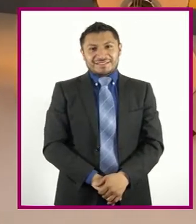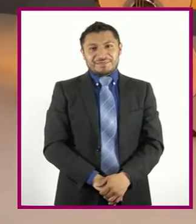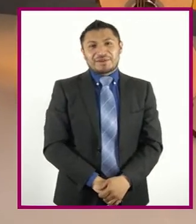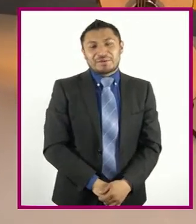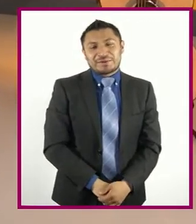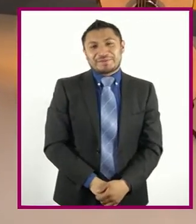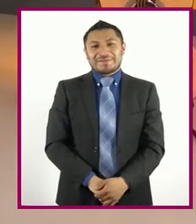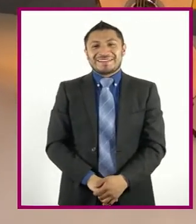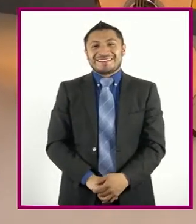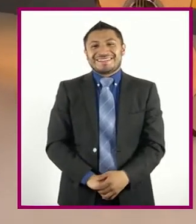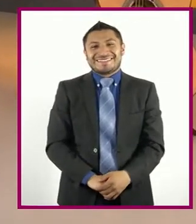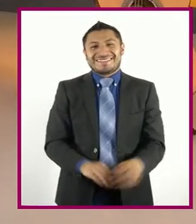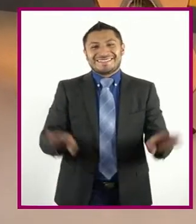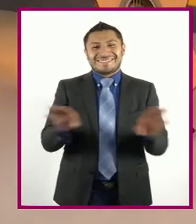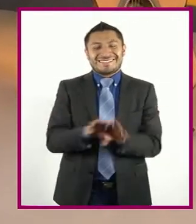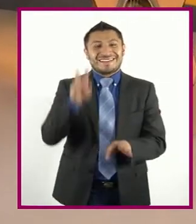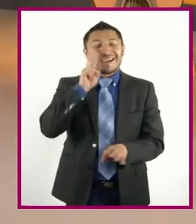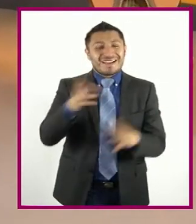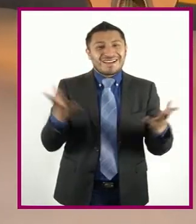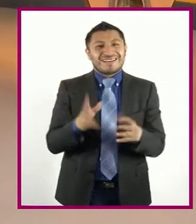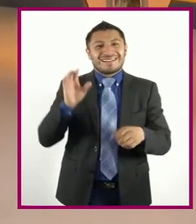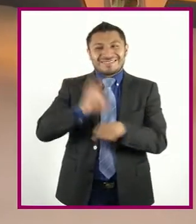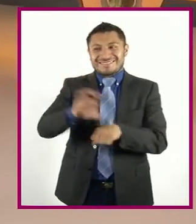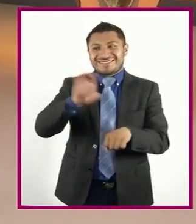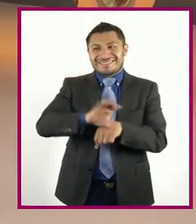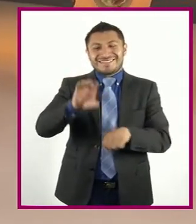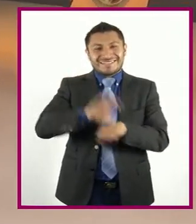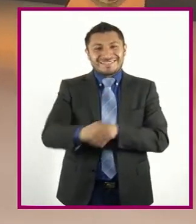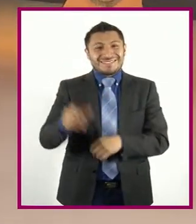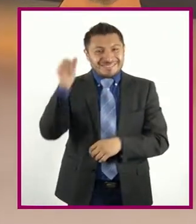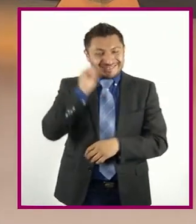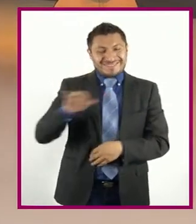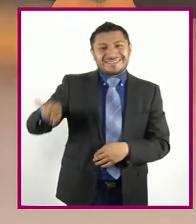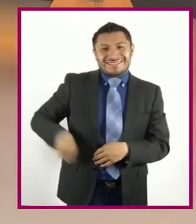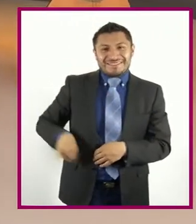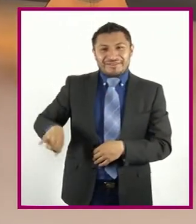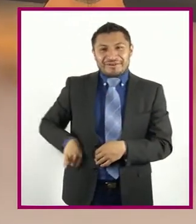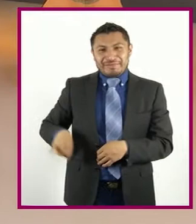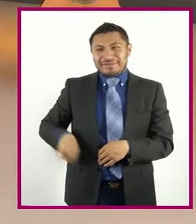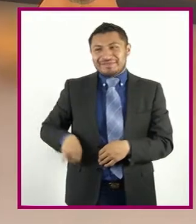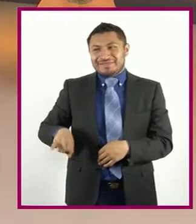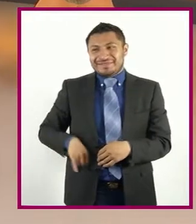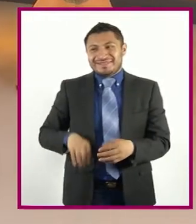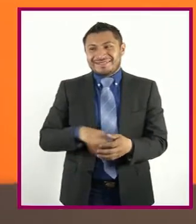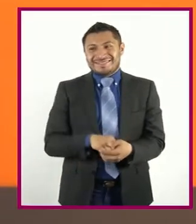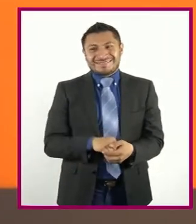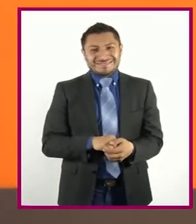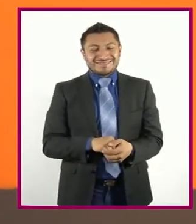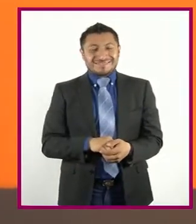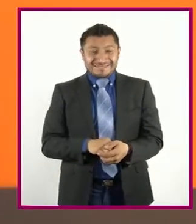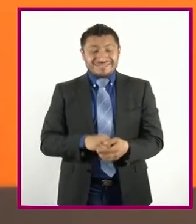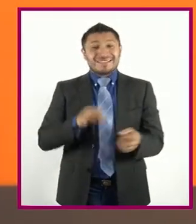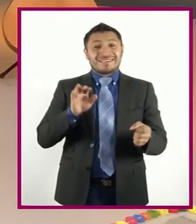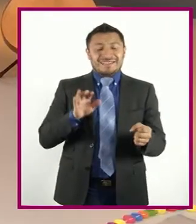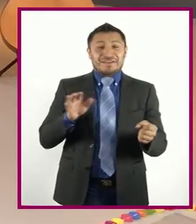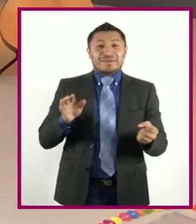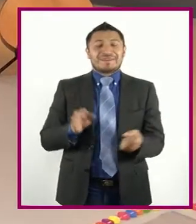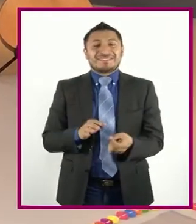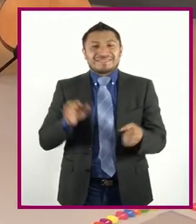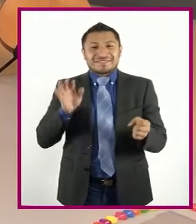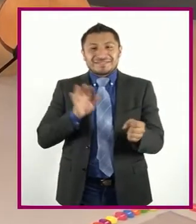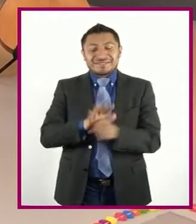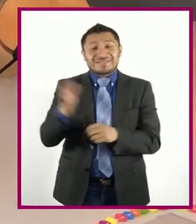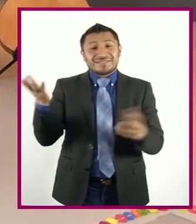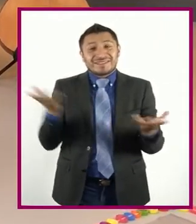¿Qué les pareció Lo que hacen En Colombia? Siempre es muy interesante Ver Qué hacen En otras partes Del mundo